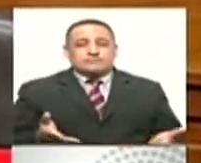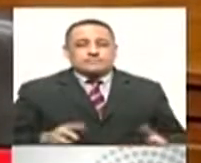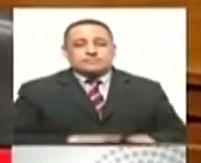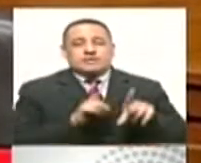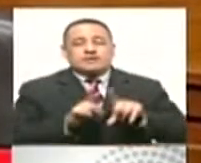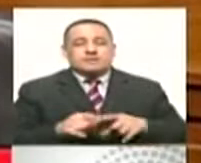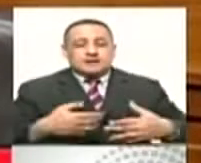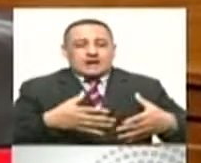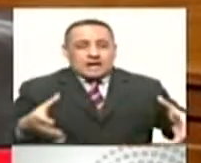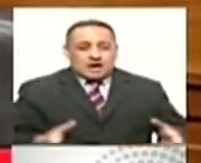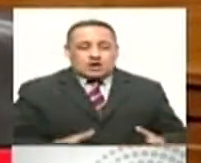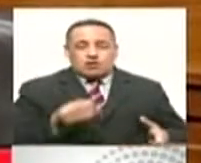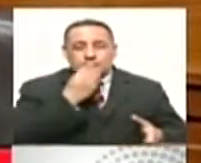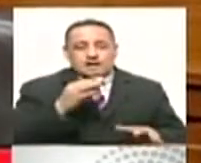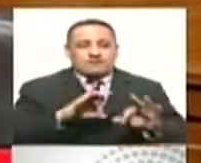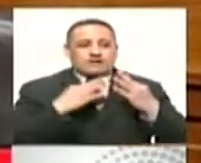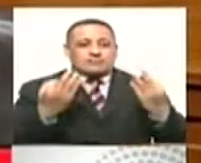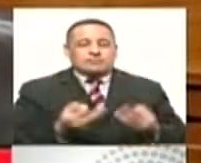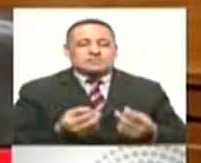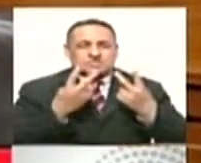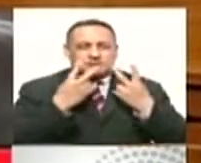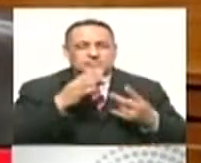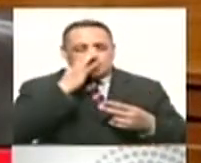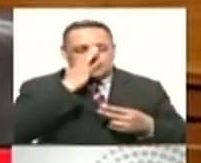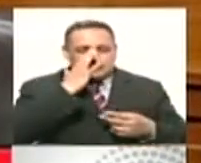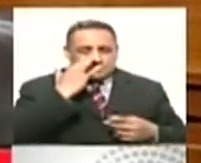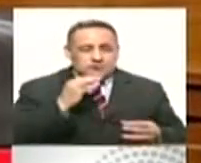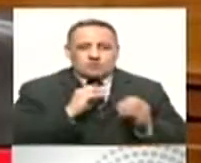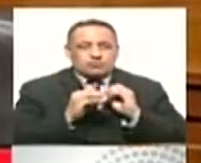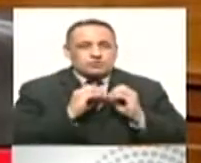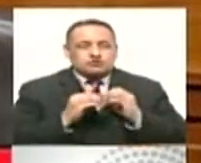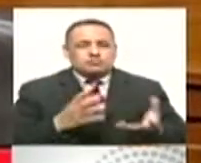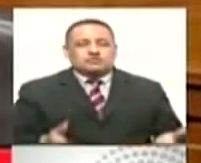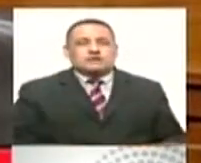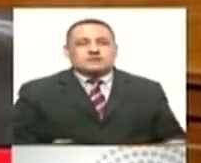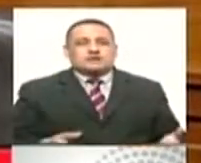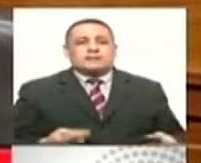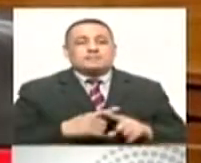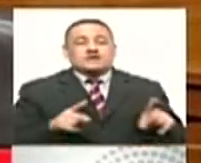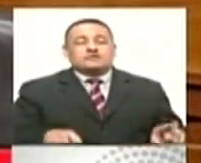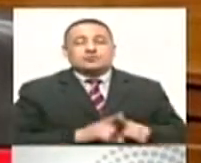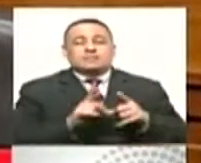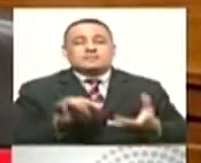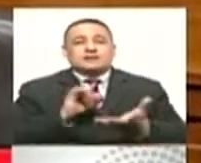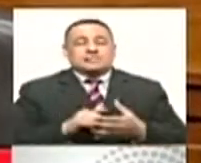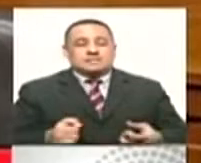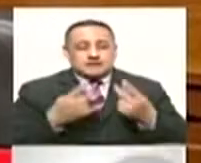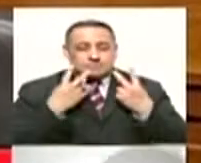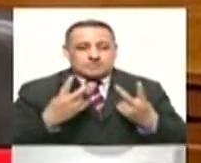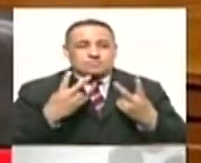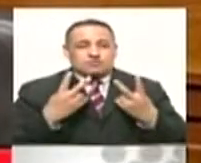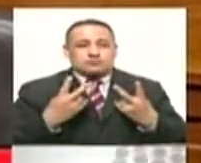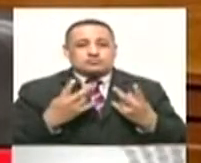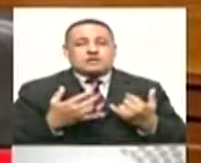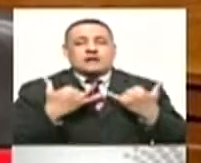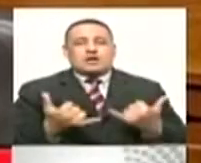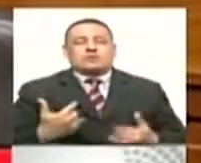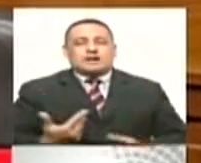tú estás señalando muy bien, es que también existen diferencias regionales y esas diferencias regionales